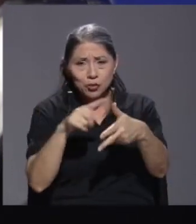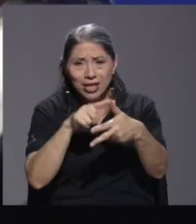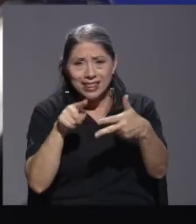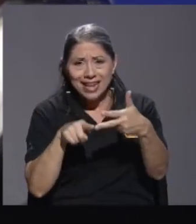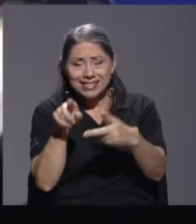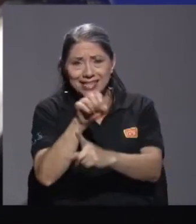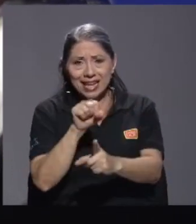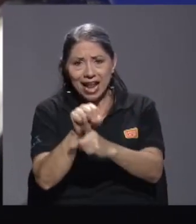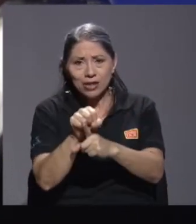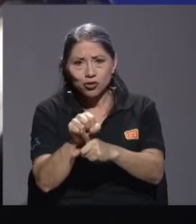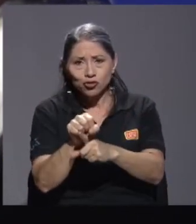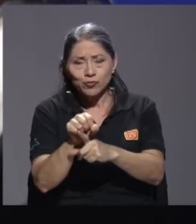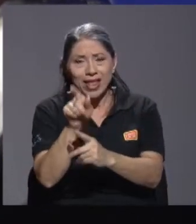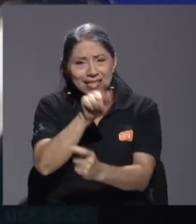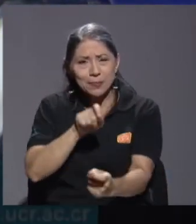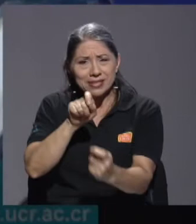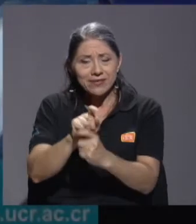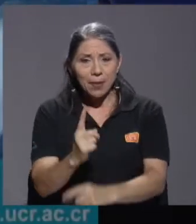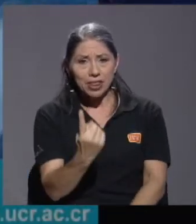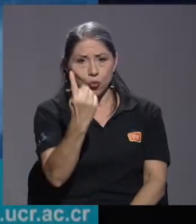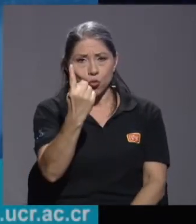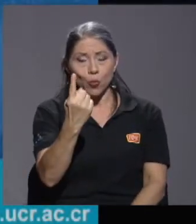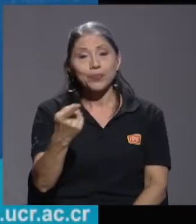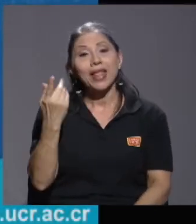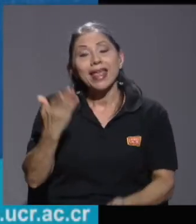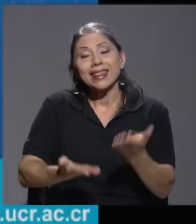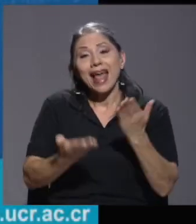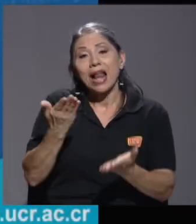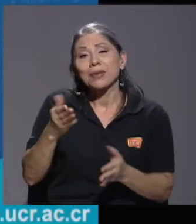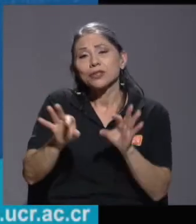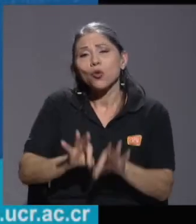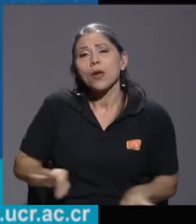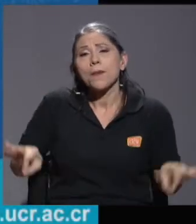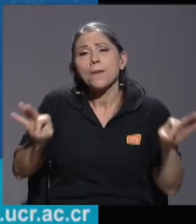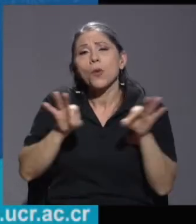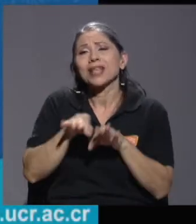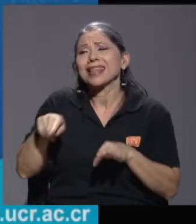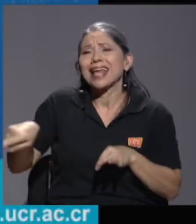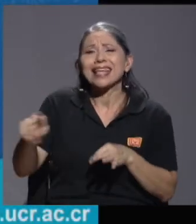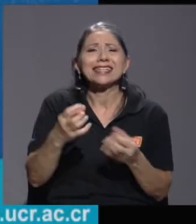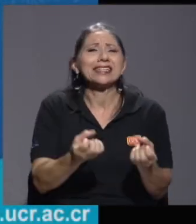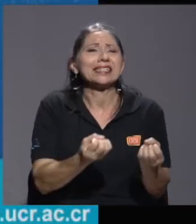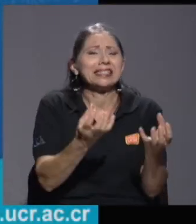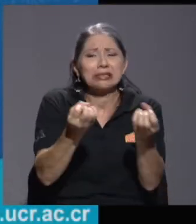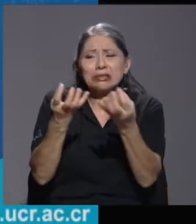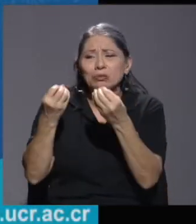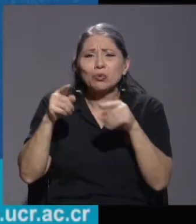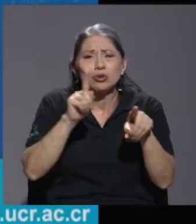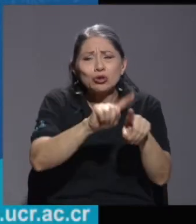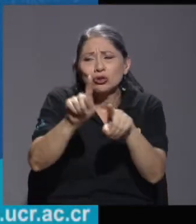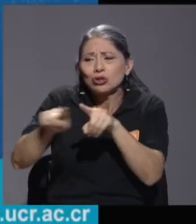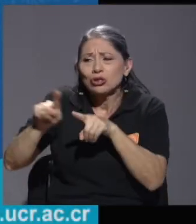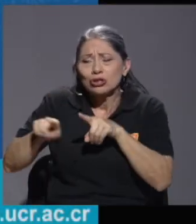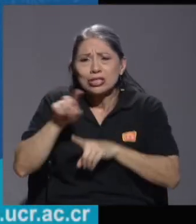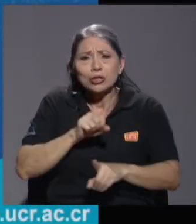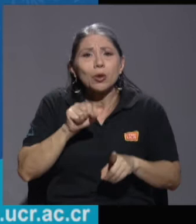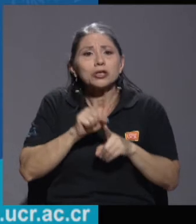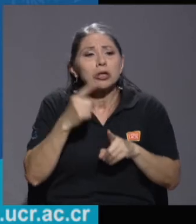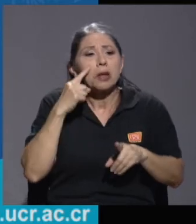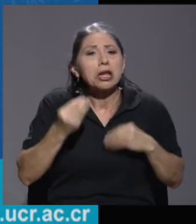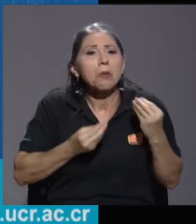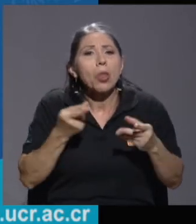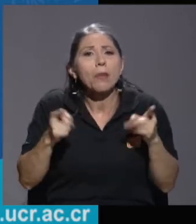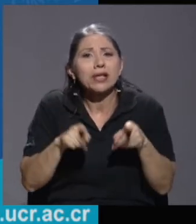escenarios y uno específicamente. Tal vez aquí lo importante es que se hicieron cientos de escenarios porque no es tan sencillo lograr